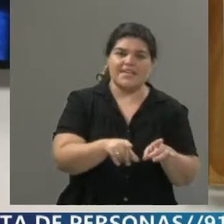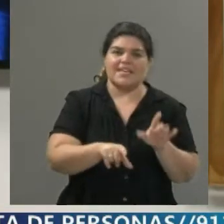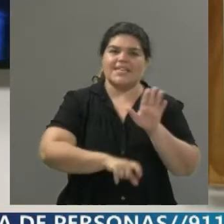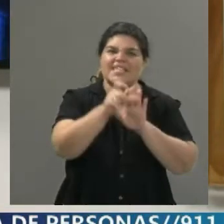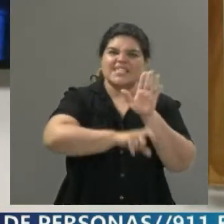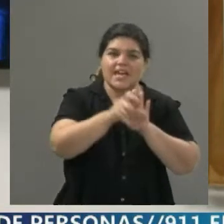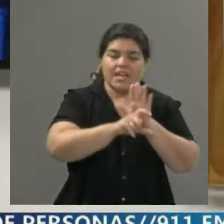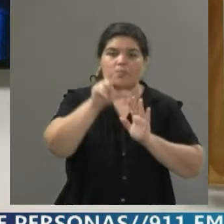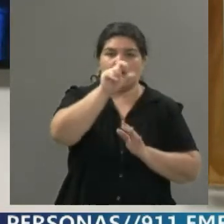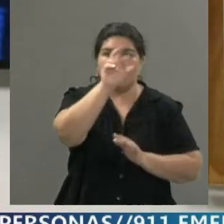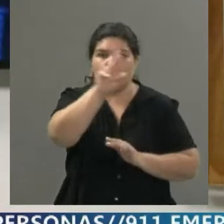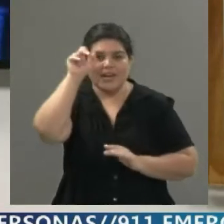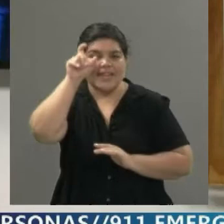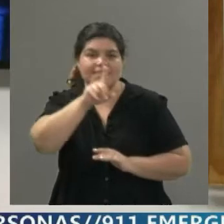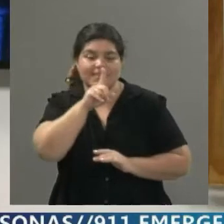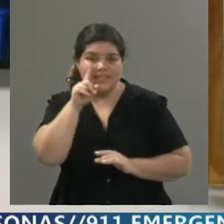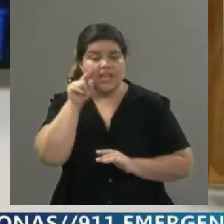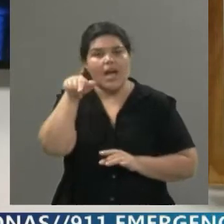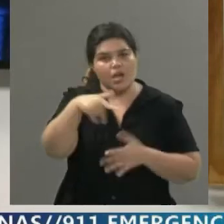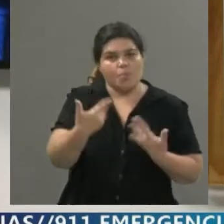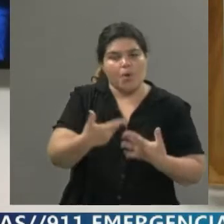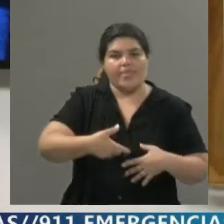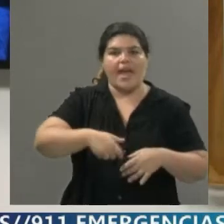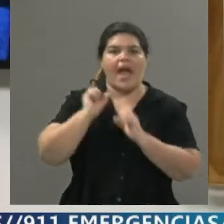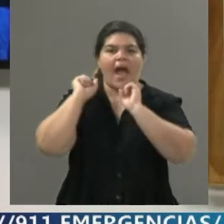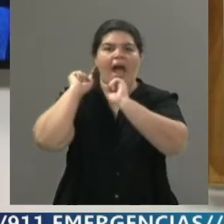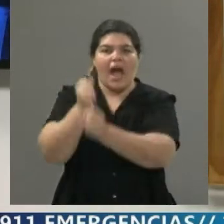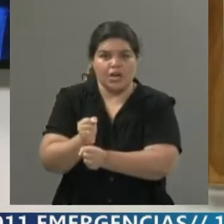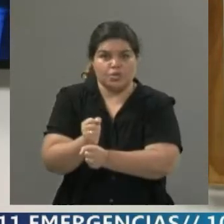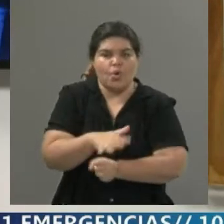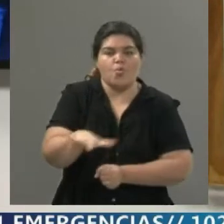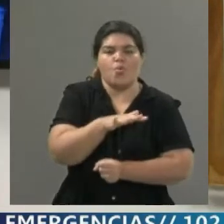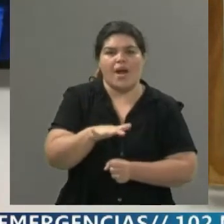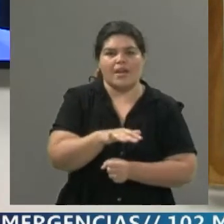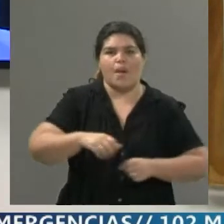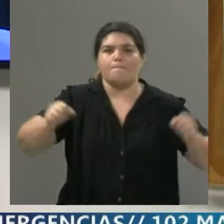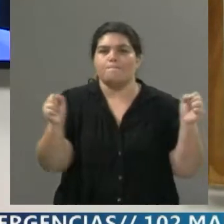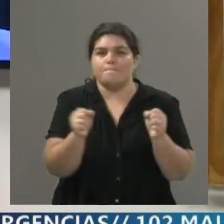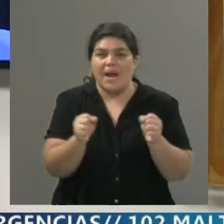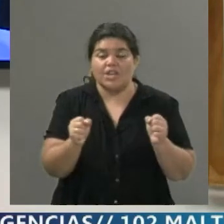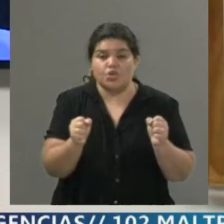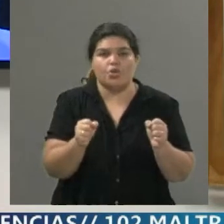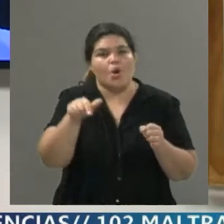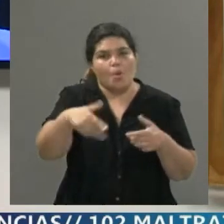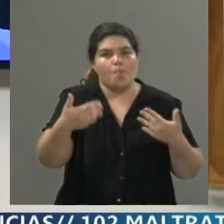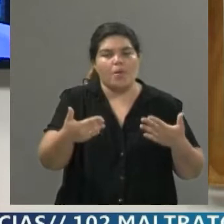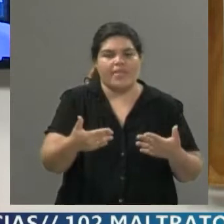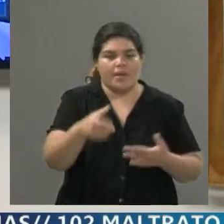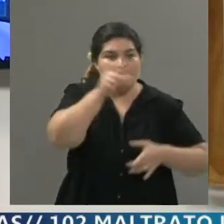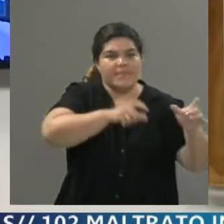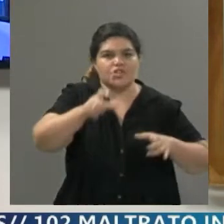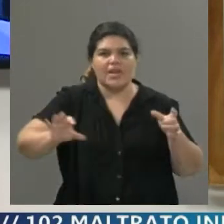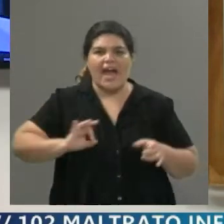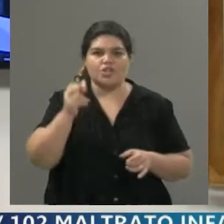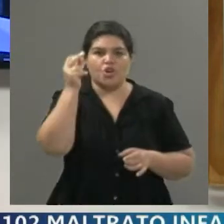Correpi, desde ahí se va a transmitir lo que es el acto en Plaza de Mayo, justamente a raíz de la muerte de estas 39 personas que en el 2001